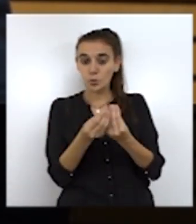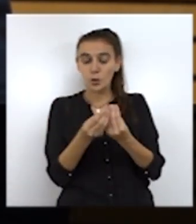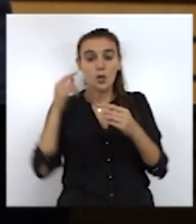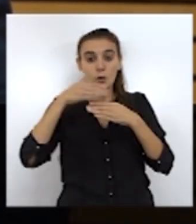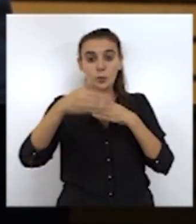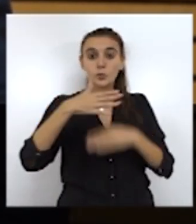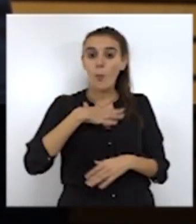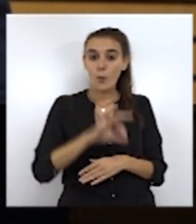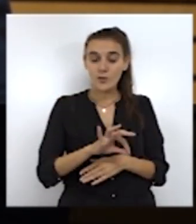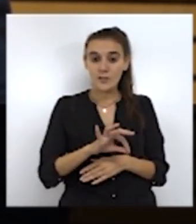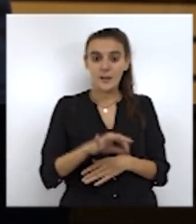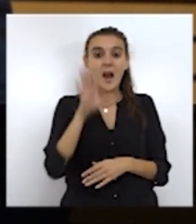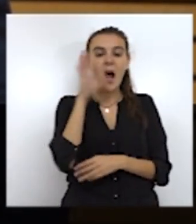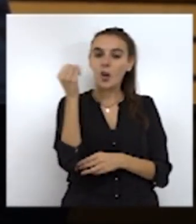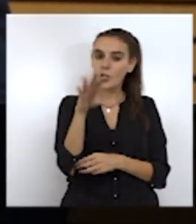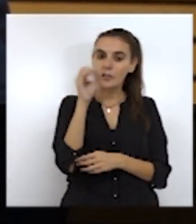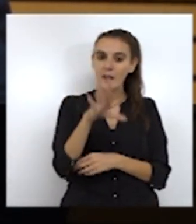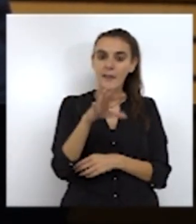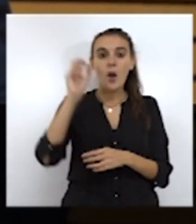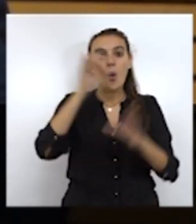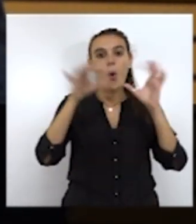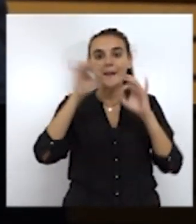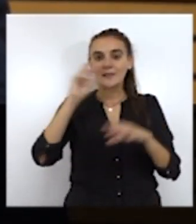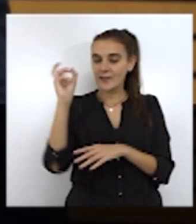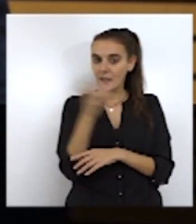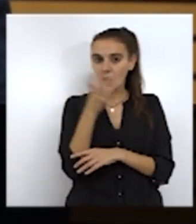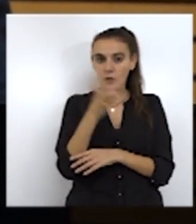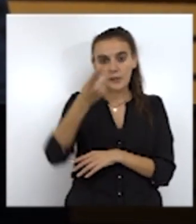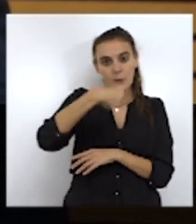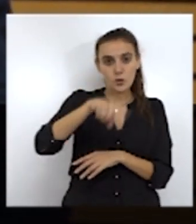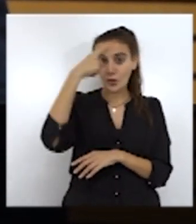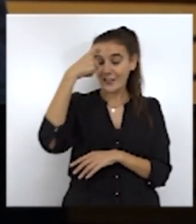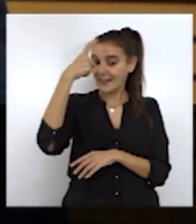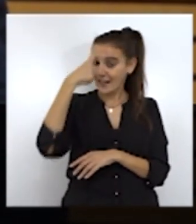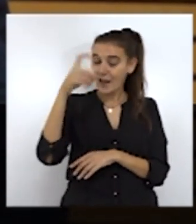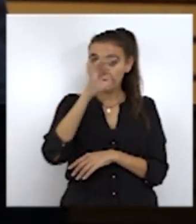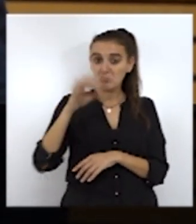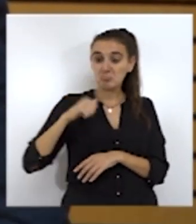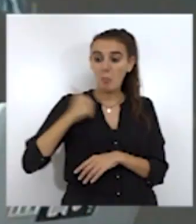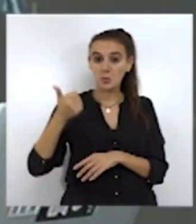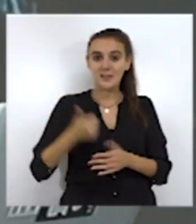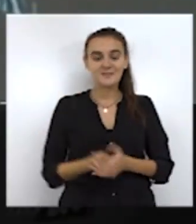posibles tanto estas jornadas como cualquier otra actividad que vosotros creáis oportuno